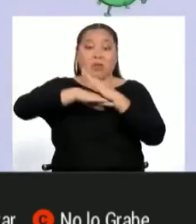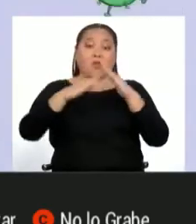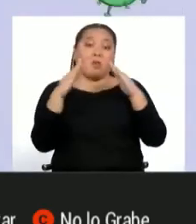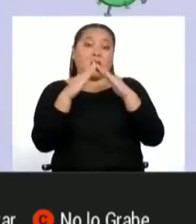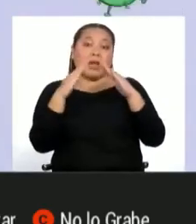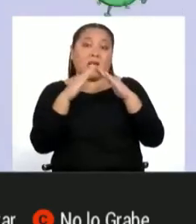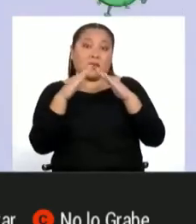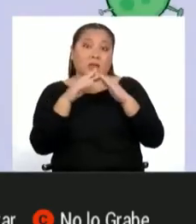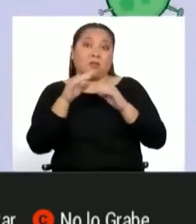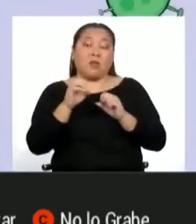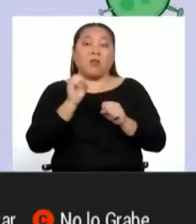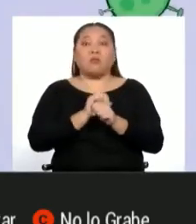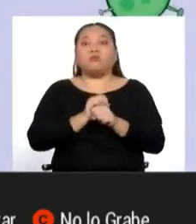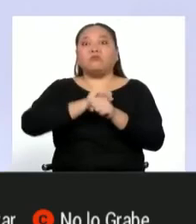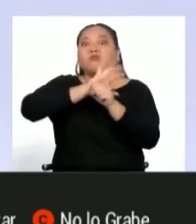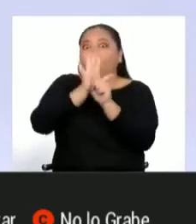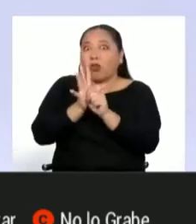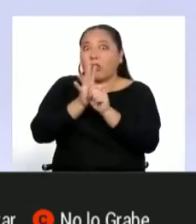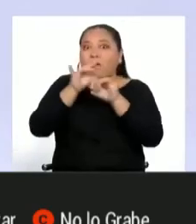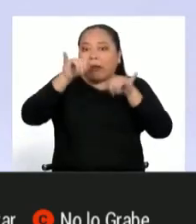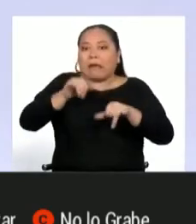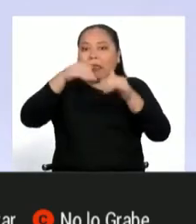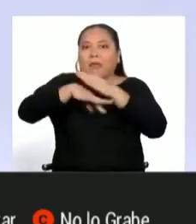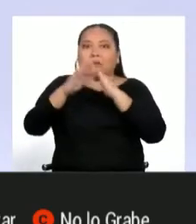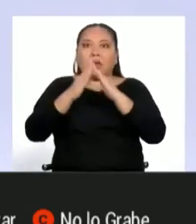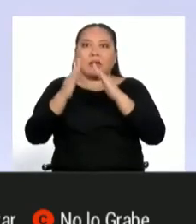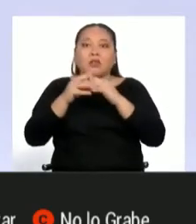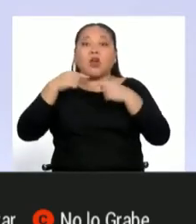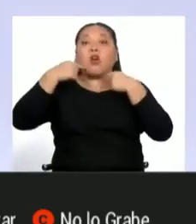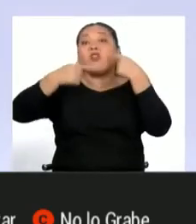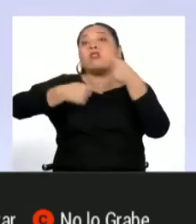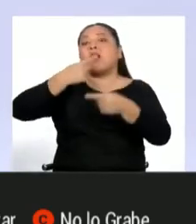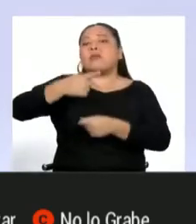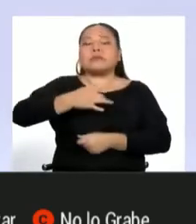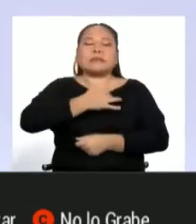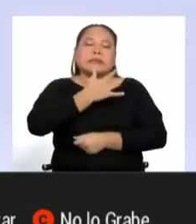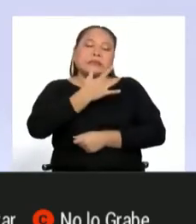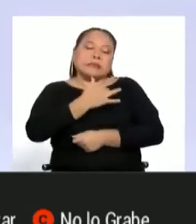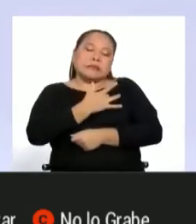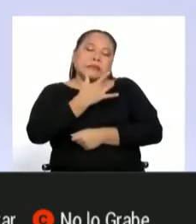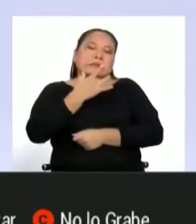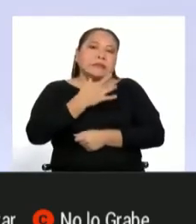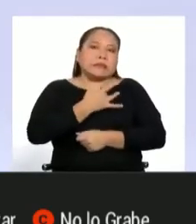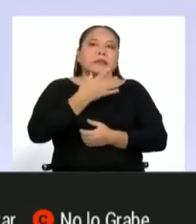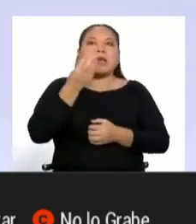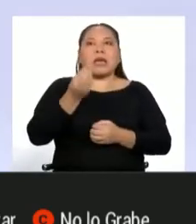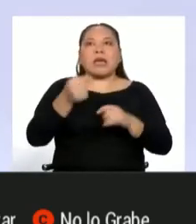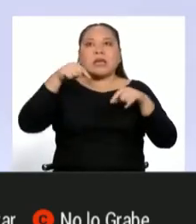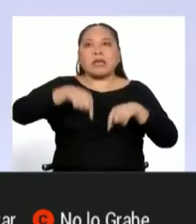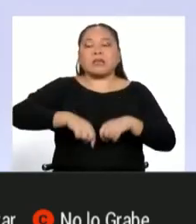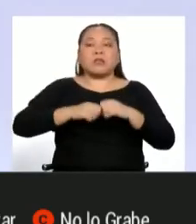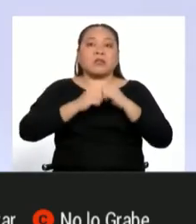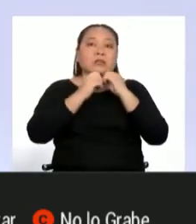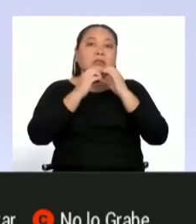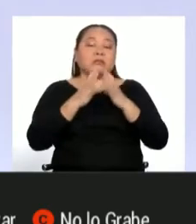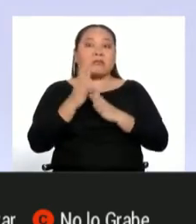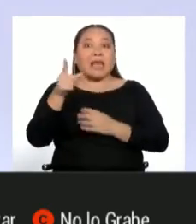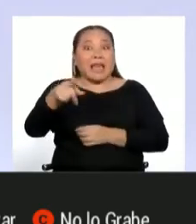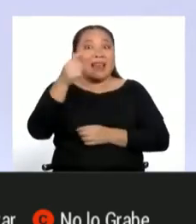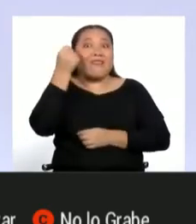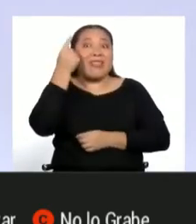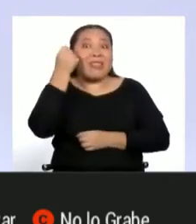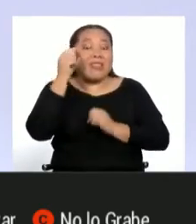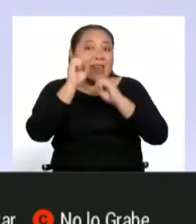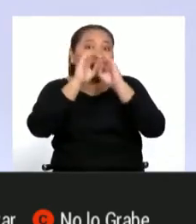la situación del coronavirus, entonces, si le contamos cómo nos sentimos o estamos en estos días que debemos pasar en casa, él entenderá